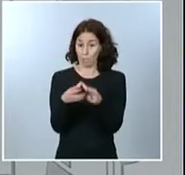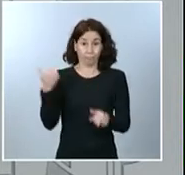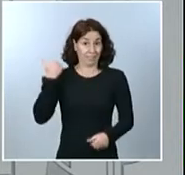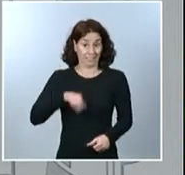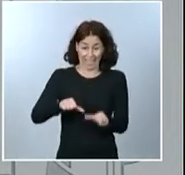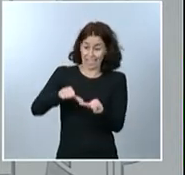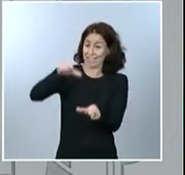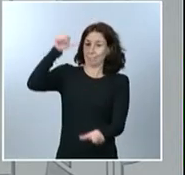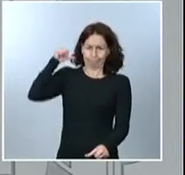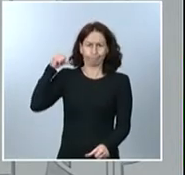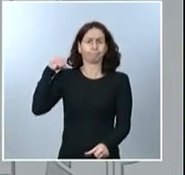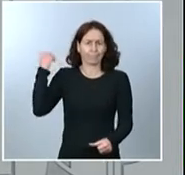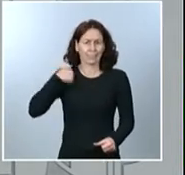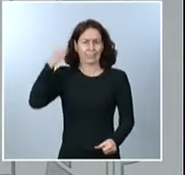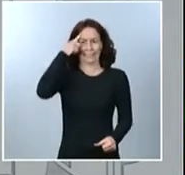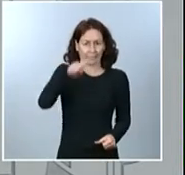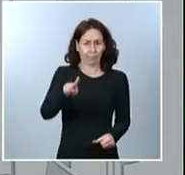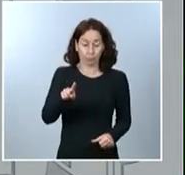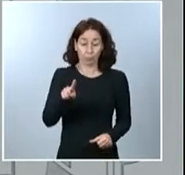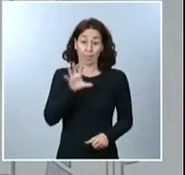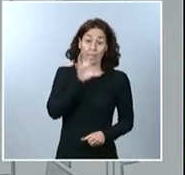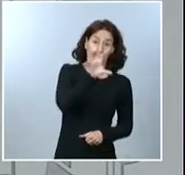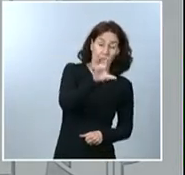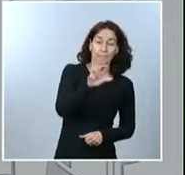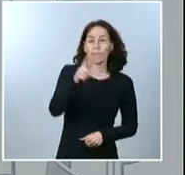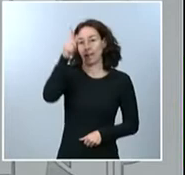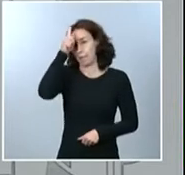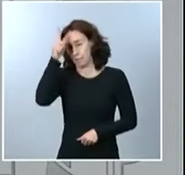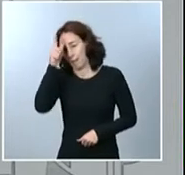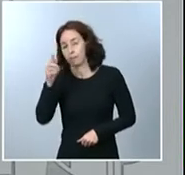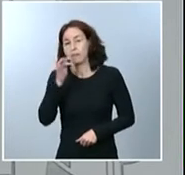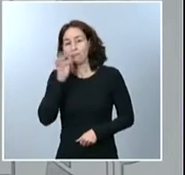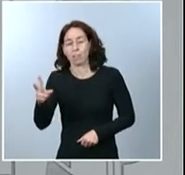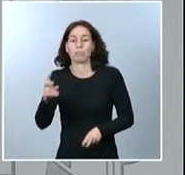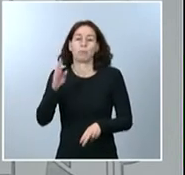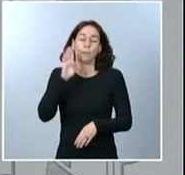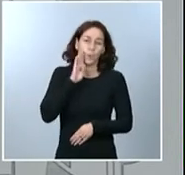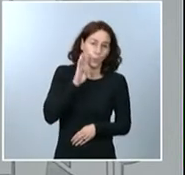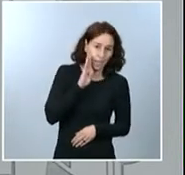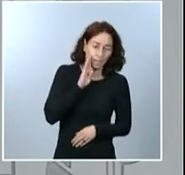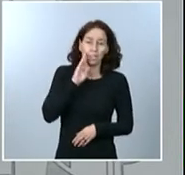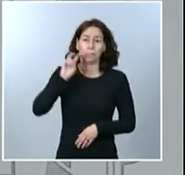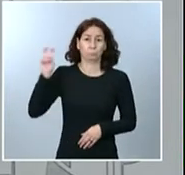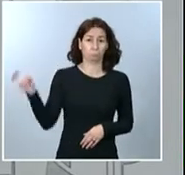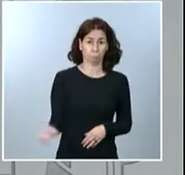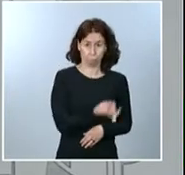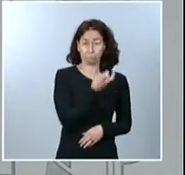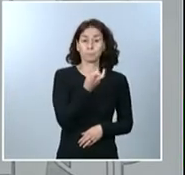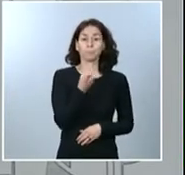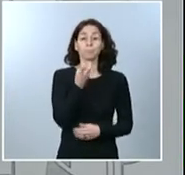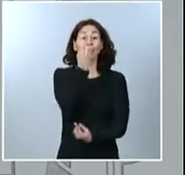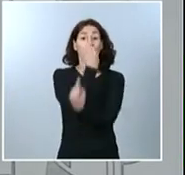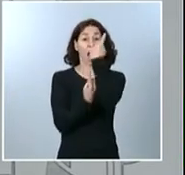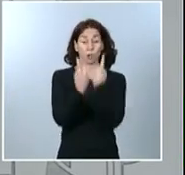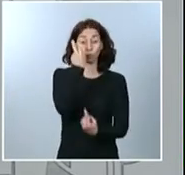meses. Como España, países como Alemania, Francia, Bélgica, Irlanda, Italia, por citar algunos, han implementado limitaciones